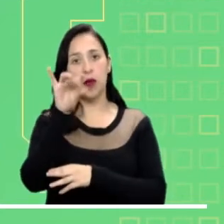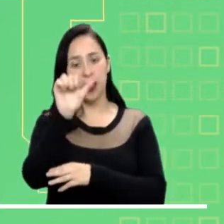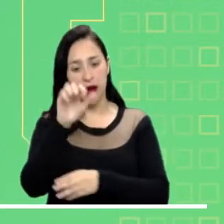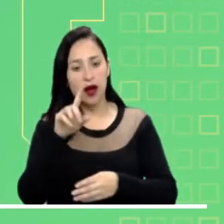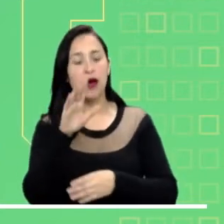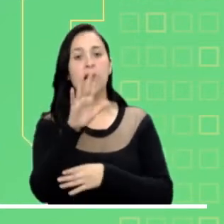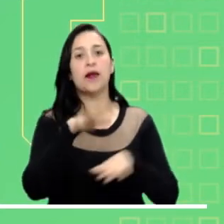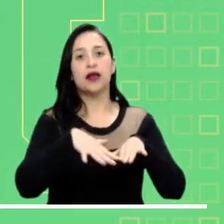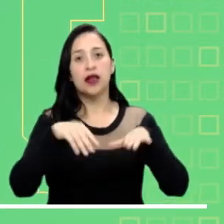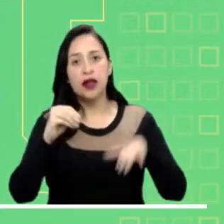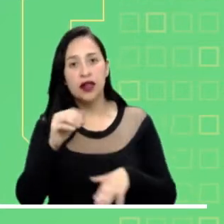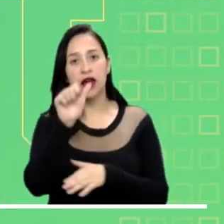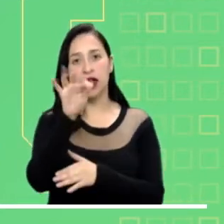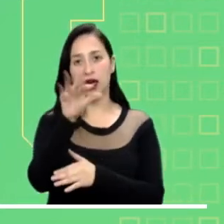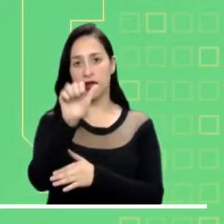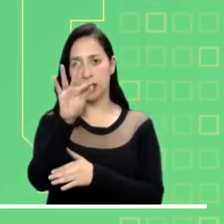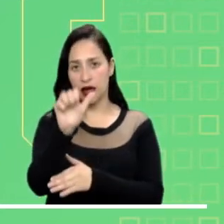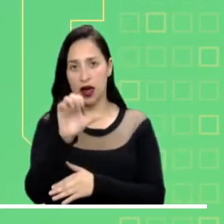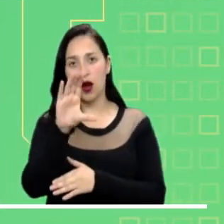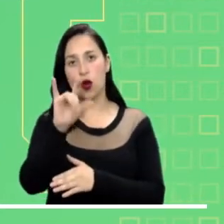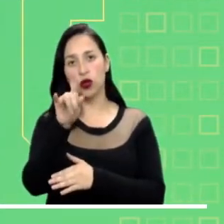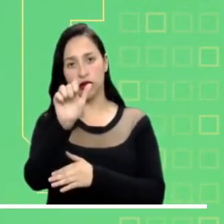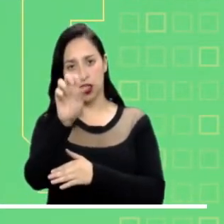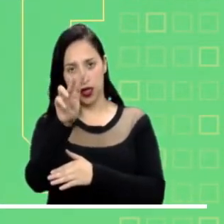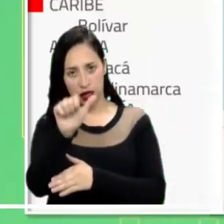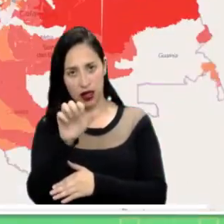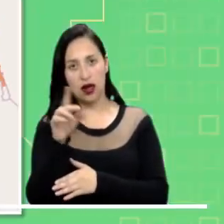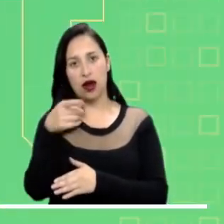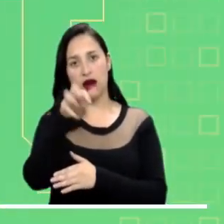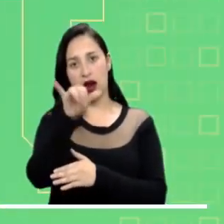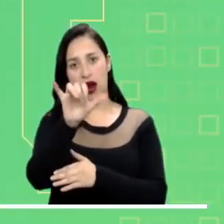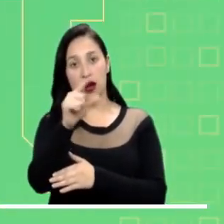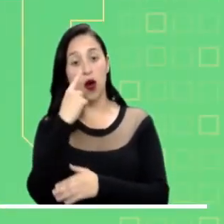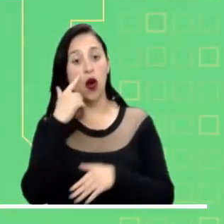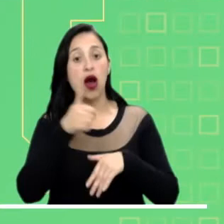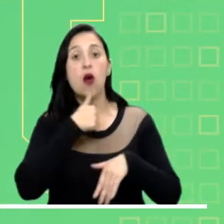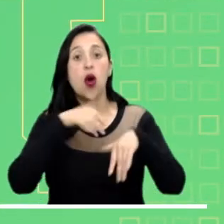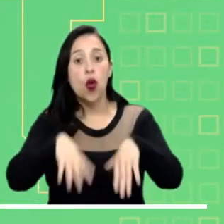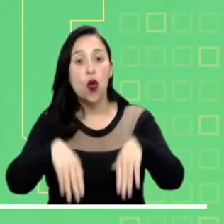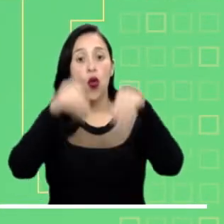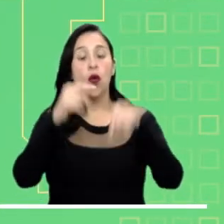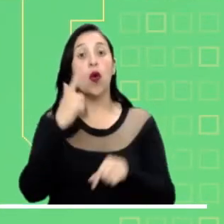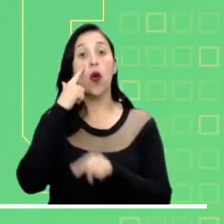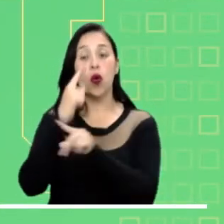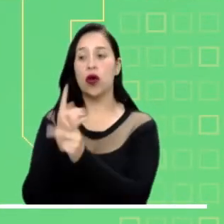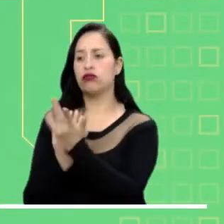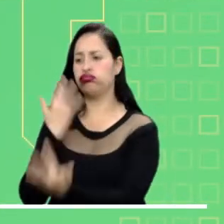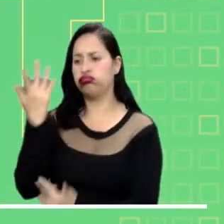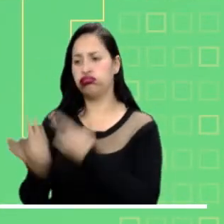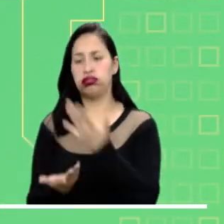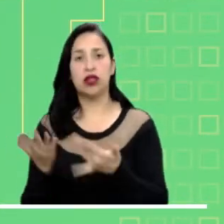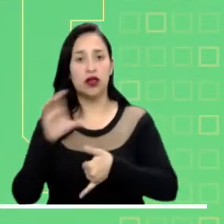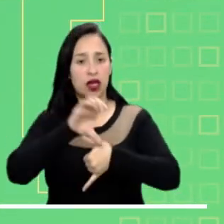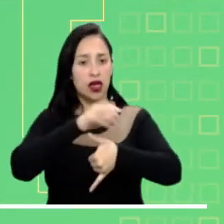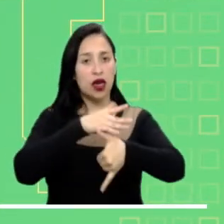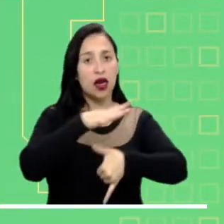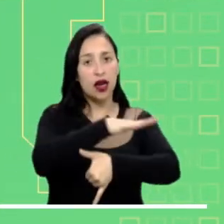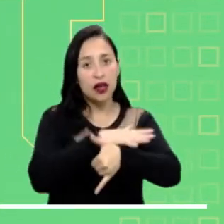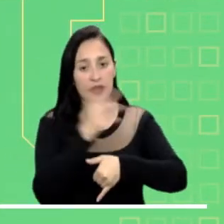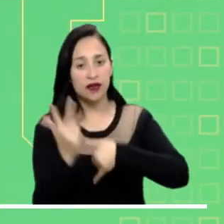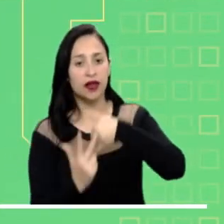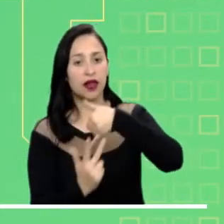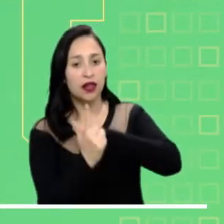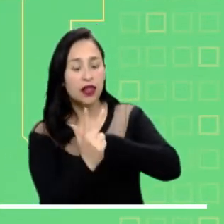Lengupá, Magdalena, Aracataca, Cusiana y Ariari. Alerta roja por probabilidad de incendios en las regiones Caribe,